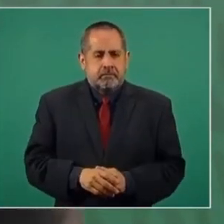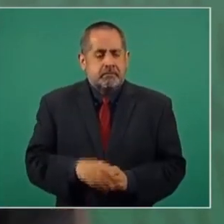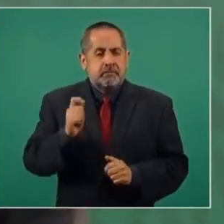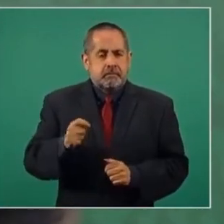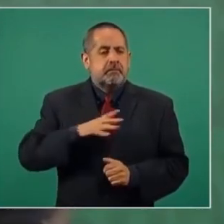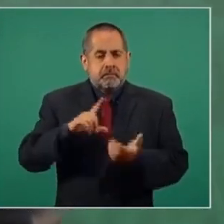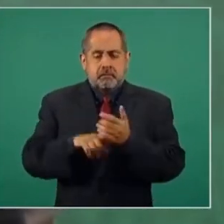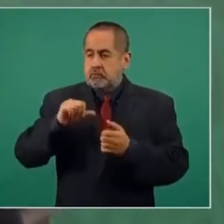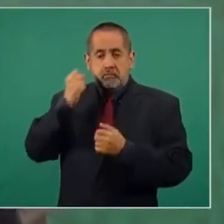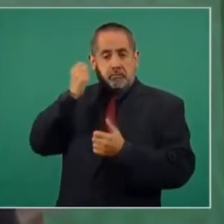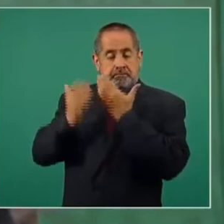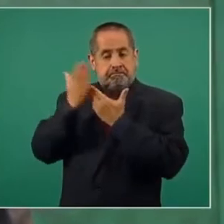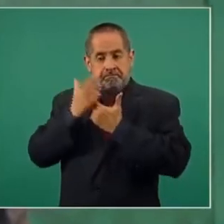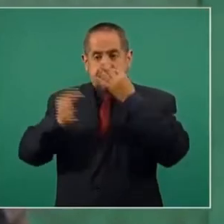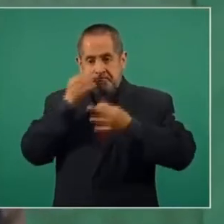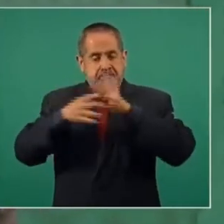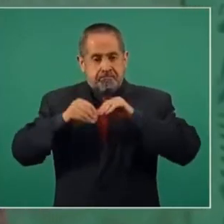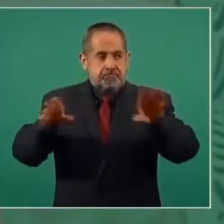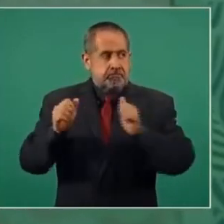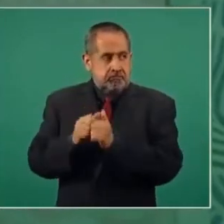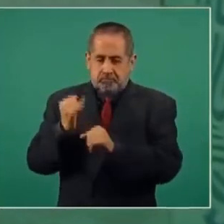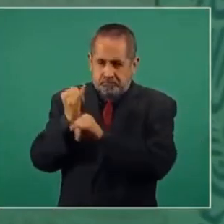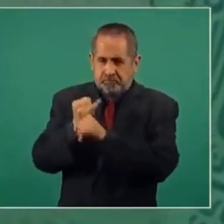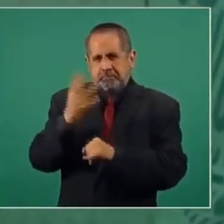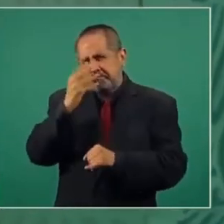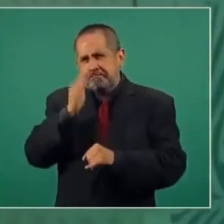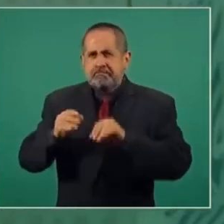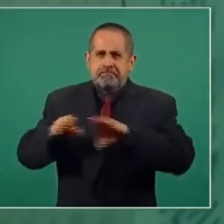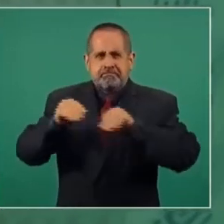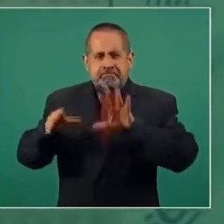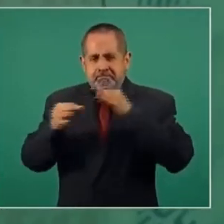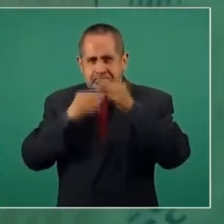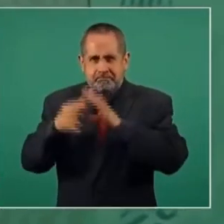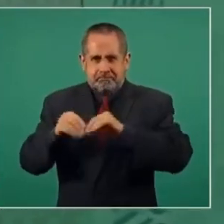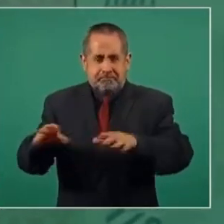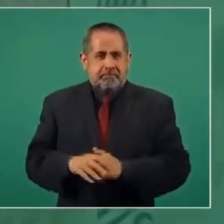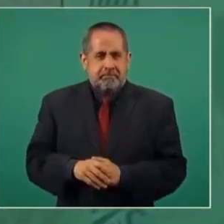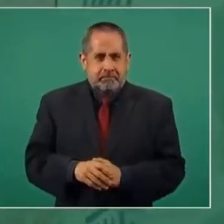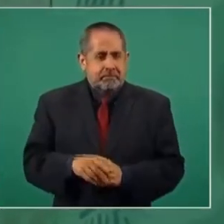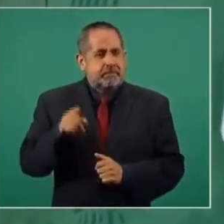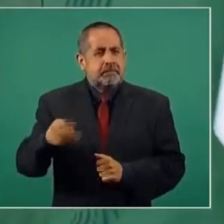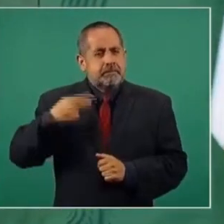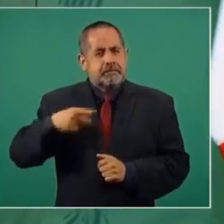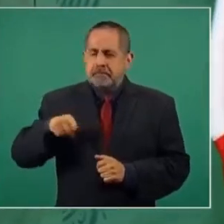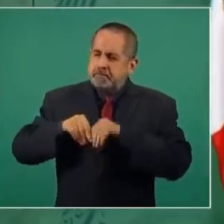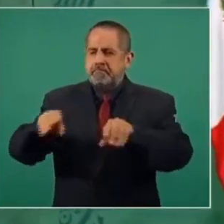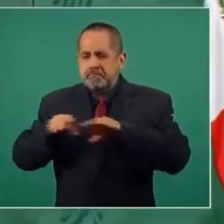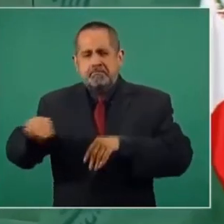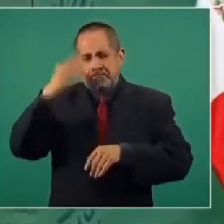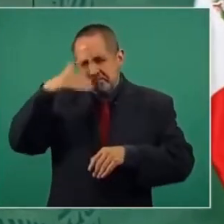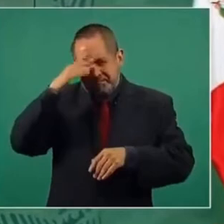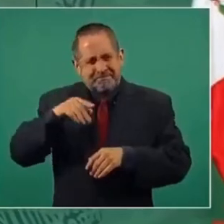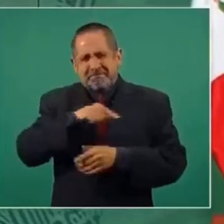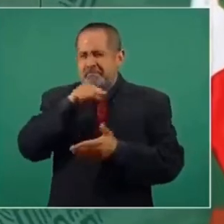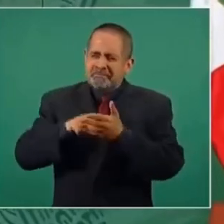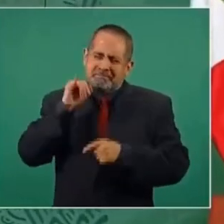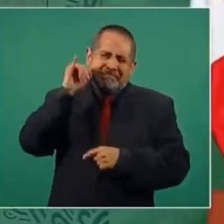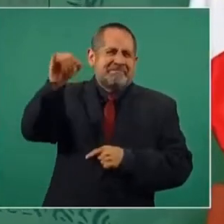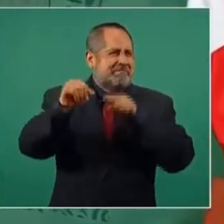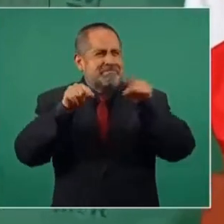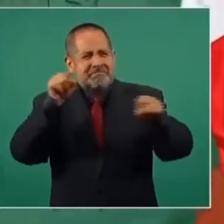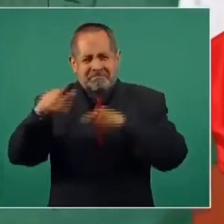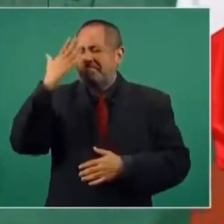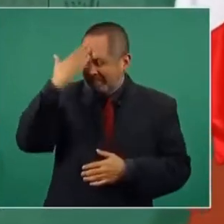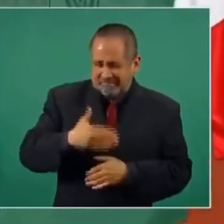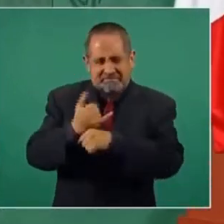es que existe la mañanera y que existen las benditas redes sociales. Y entonces la gente está informada hasta en el más